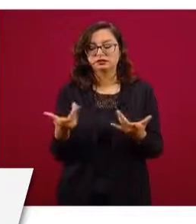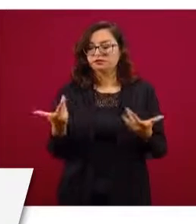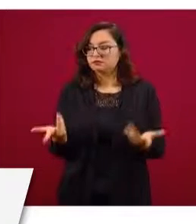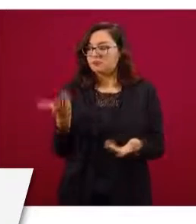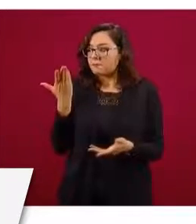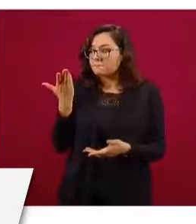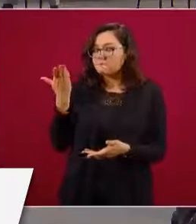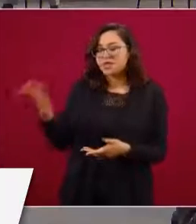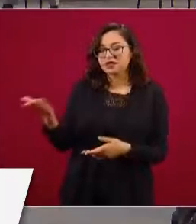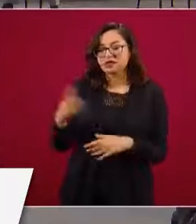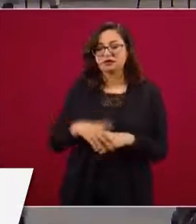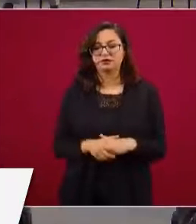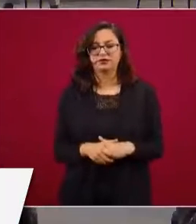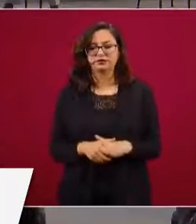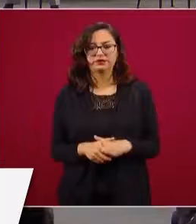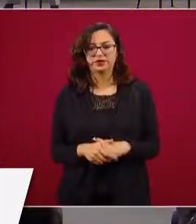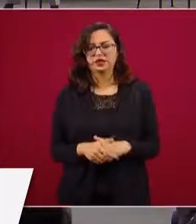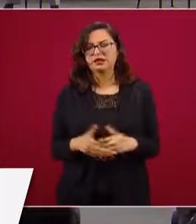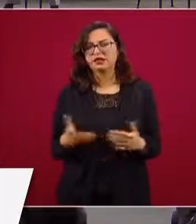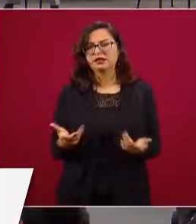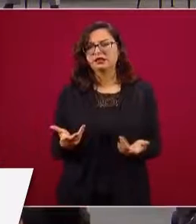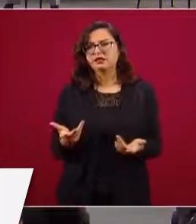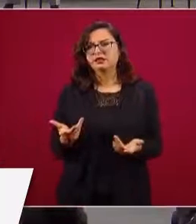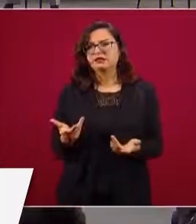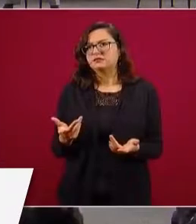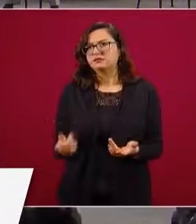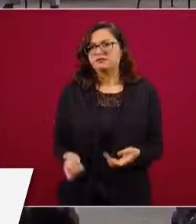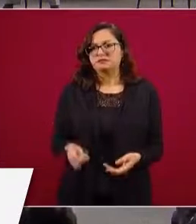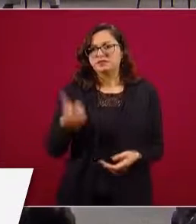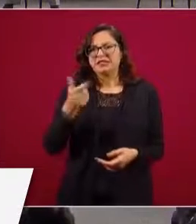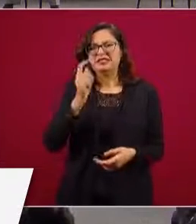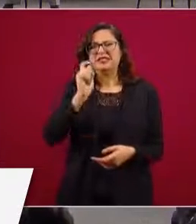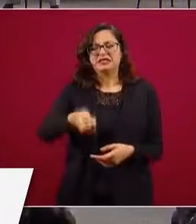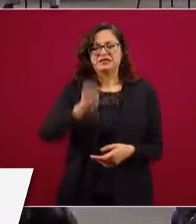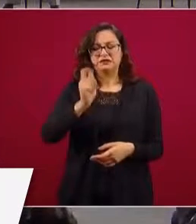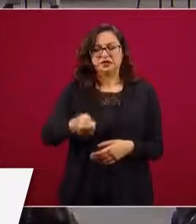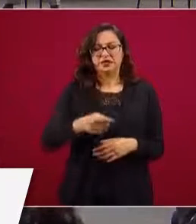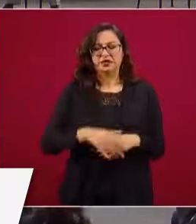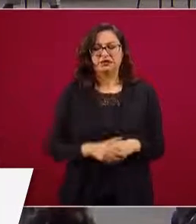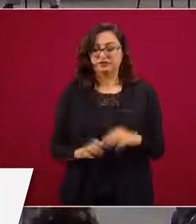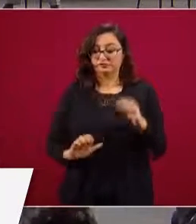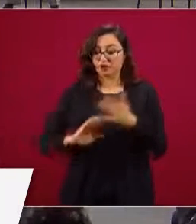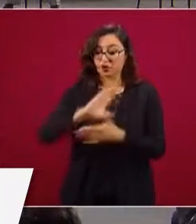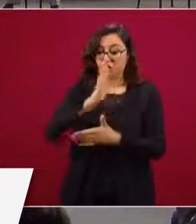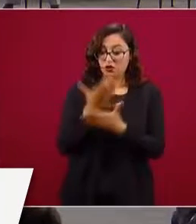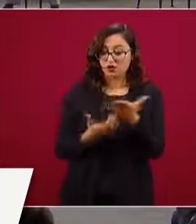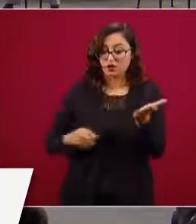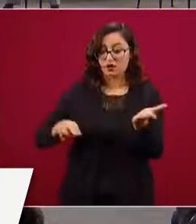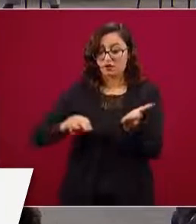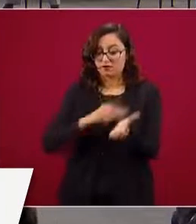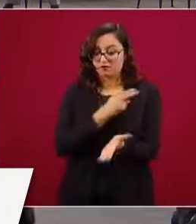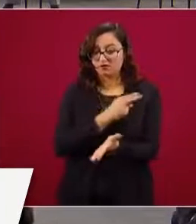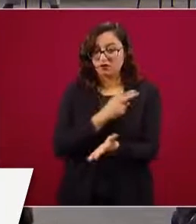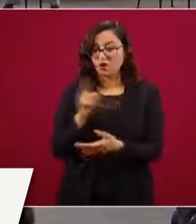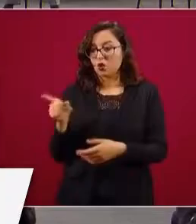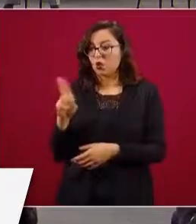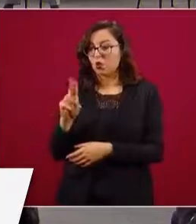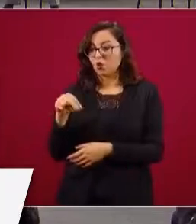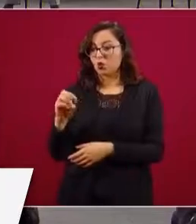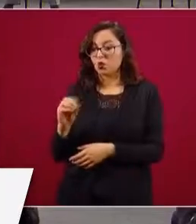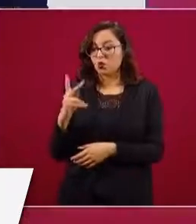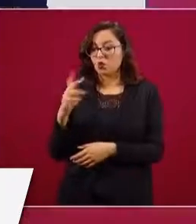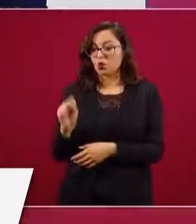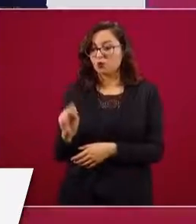naturaleza. Para quienes nos están viendo significa que se firma un contrato y entonces en este caso la UNOPSI